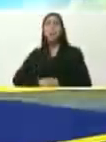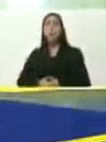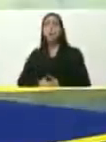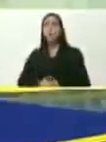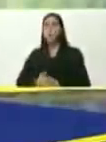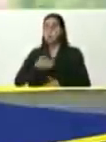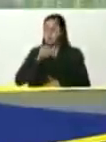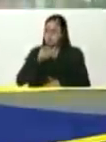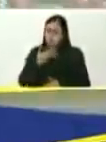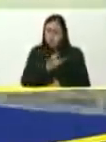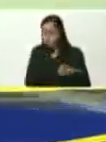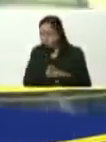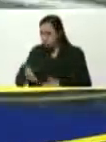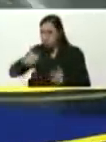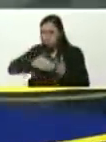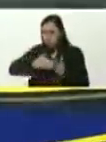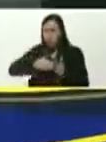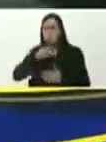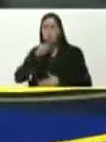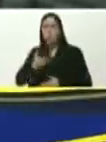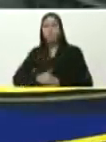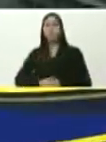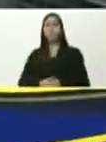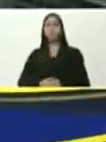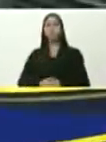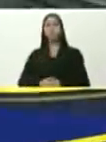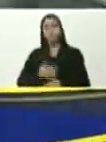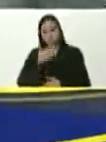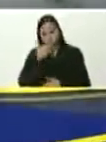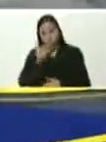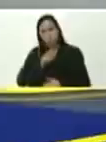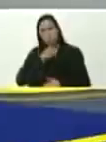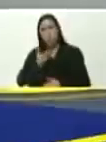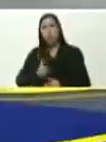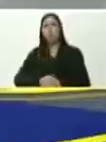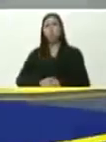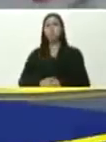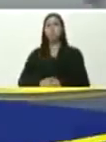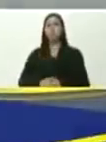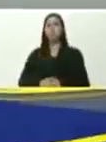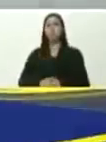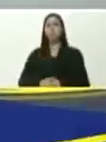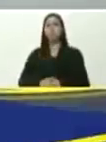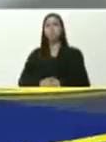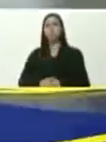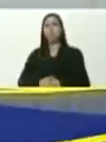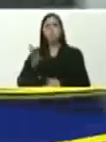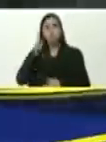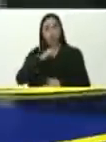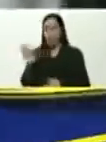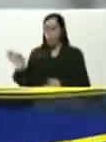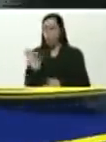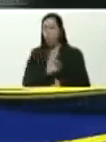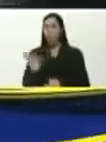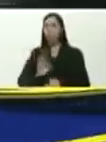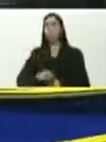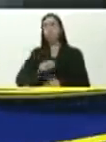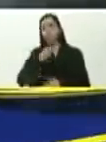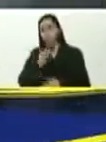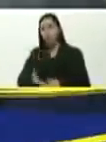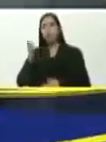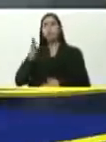bonitas, bien pintadas, bien olorosas, no mal olorosas, bien olorosas,